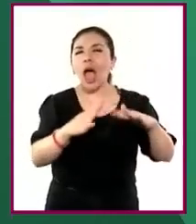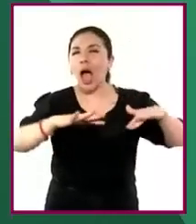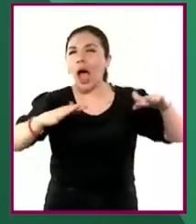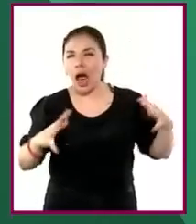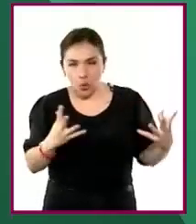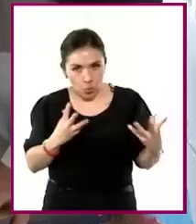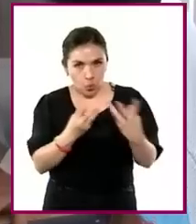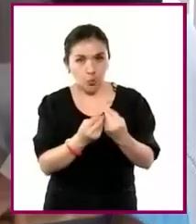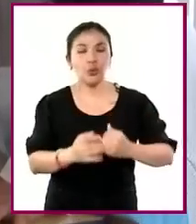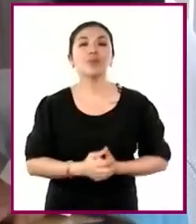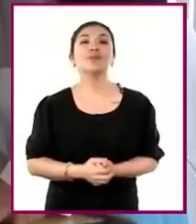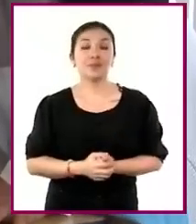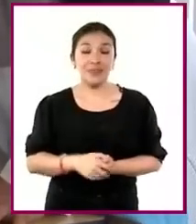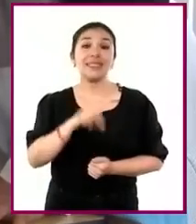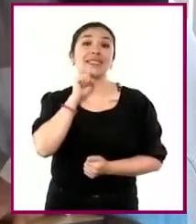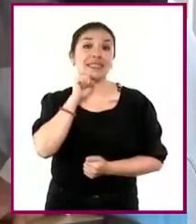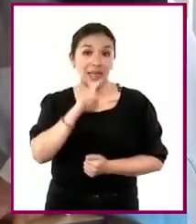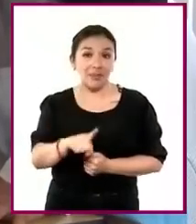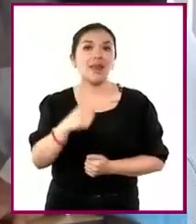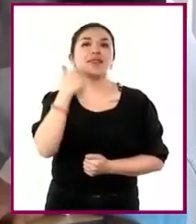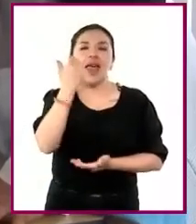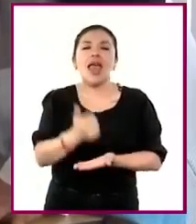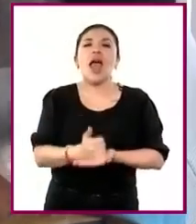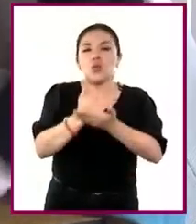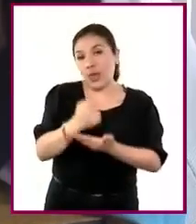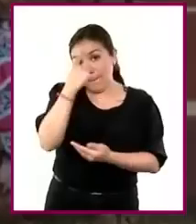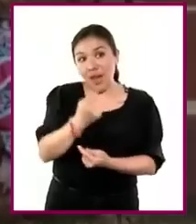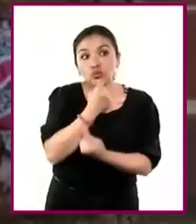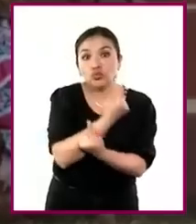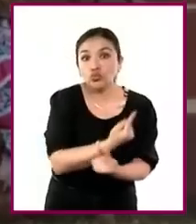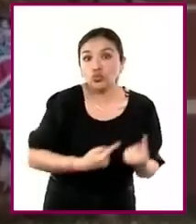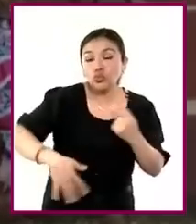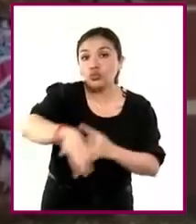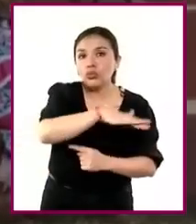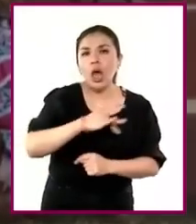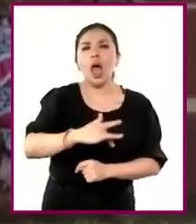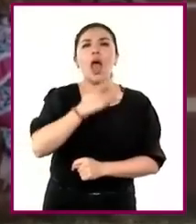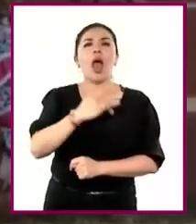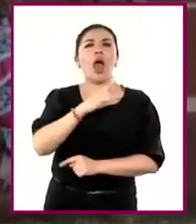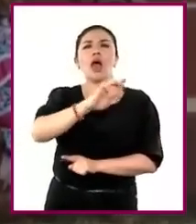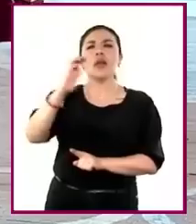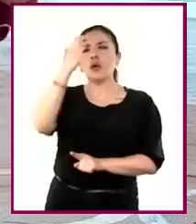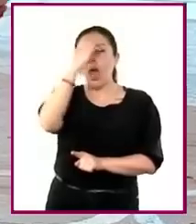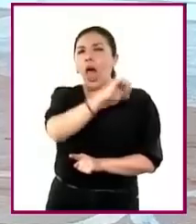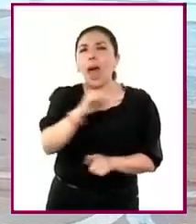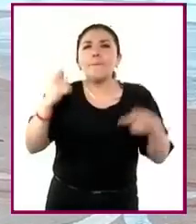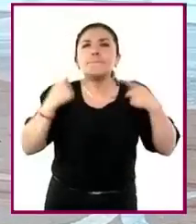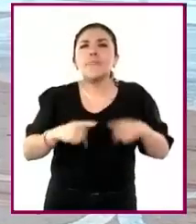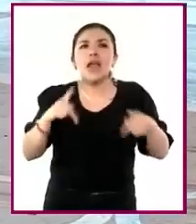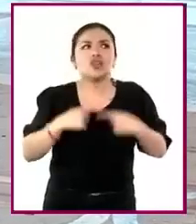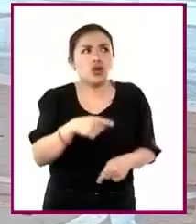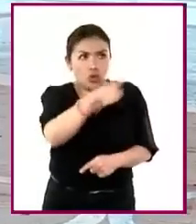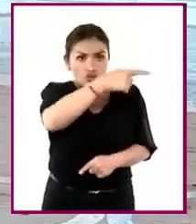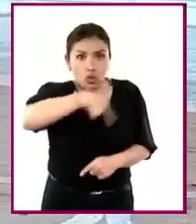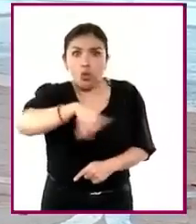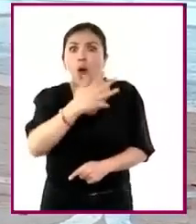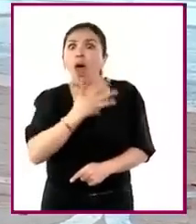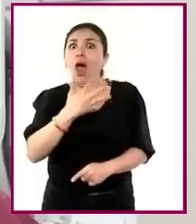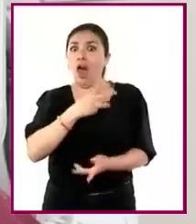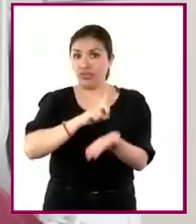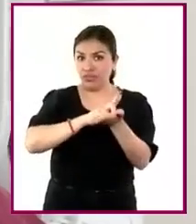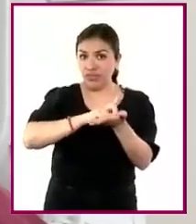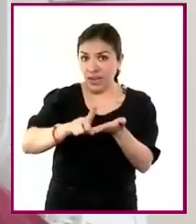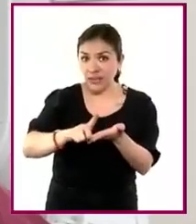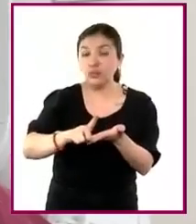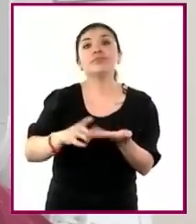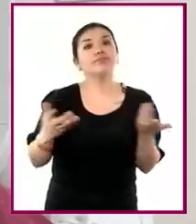marítima. Además, se contribuye a que niñas y niños reconozcan a las personas como sujetos de derechos,